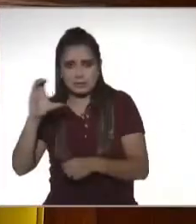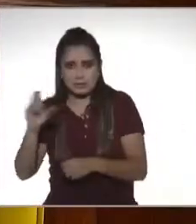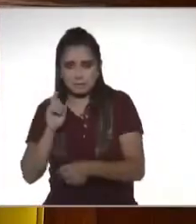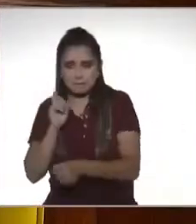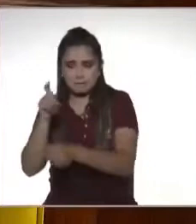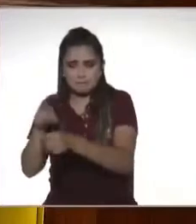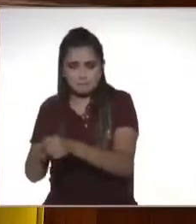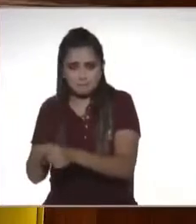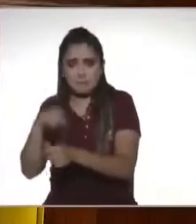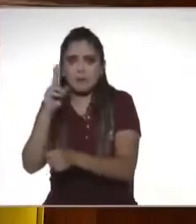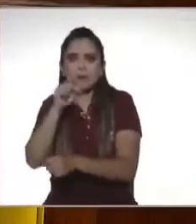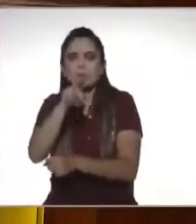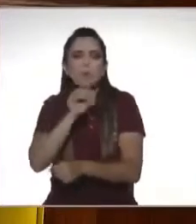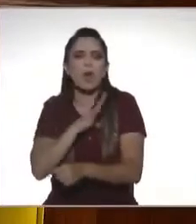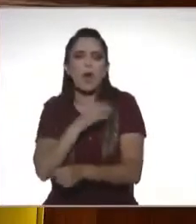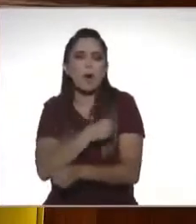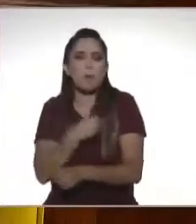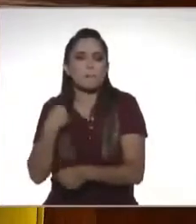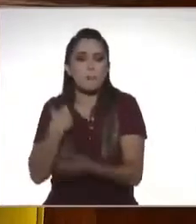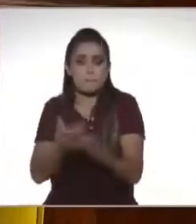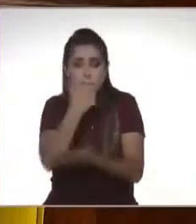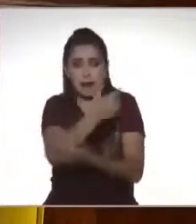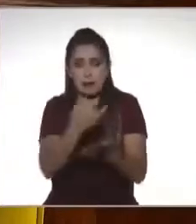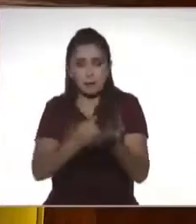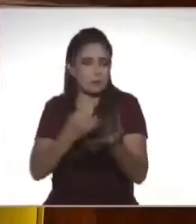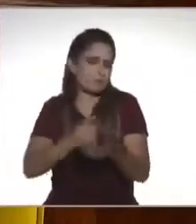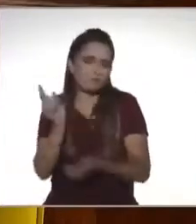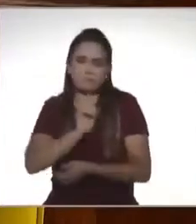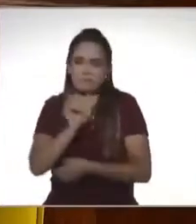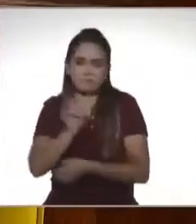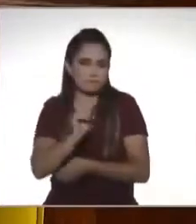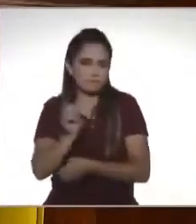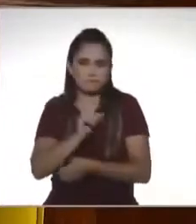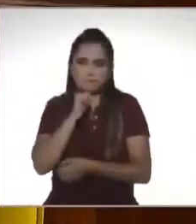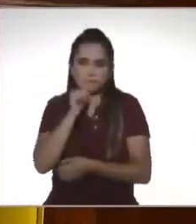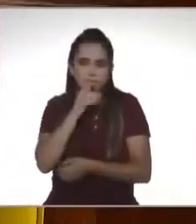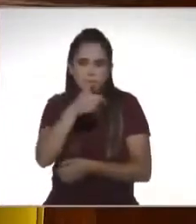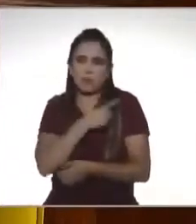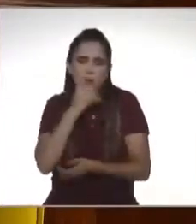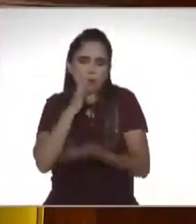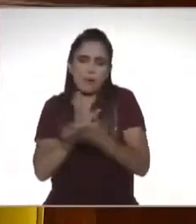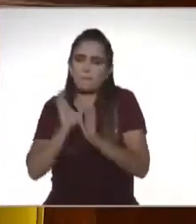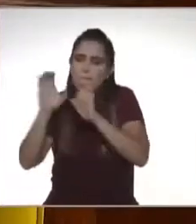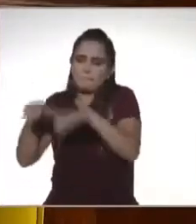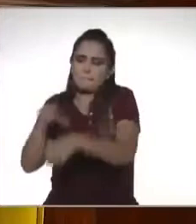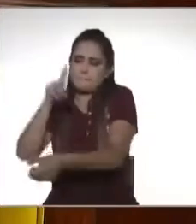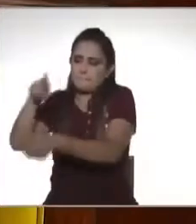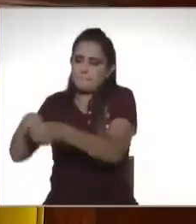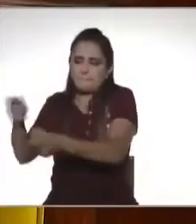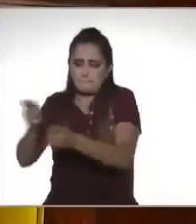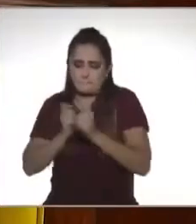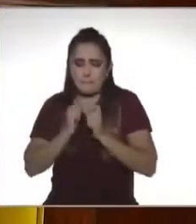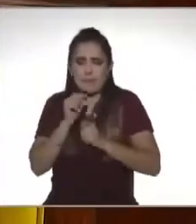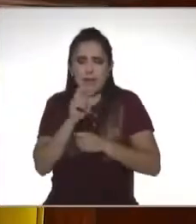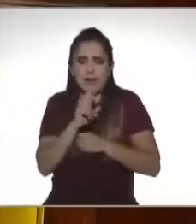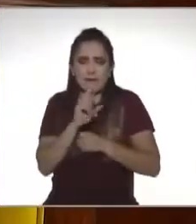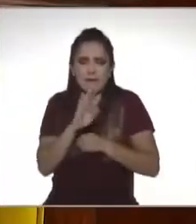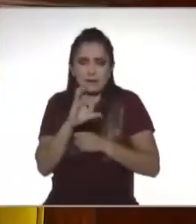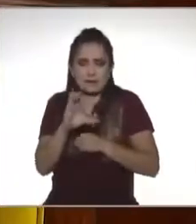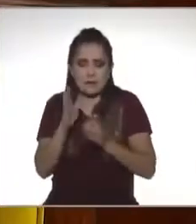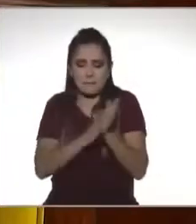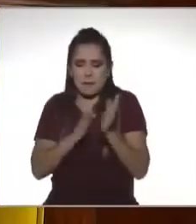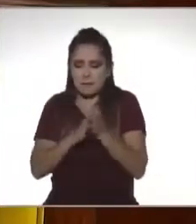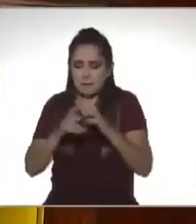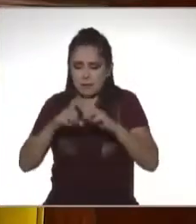no te asigna obligaciones. No es que a partir de ese momento yo tengo que presentar declaraciones. No, solamente es asignarte tu clave, te dan obviamente el